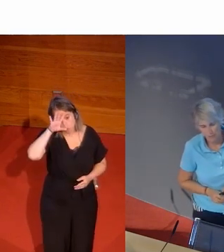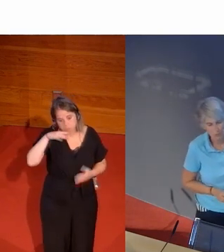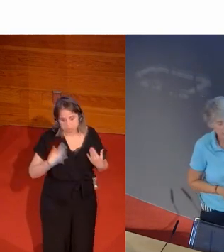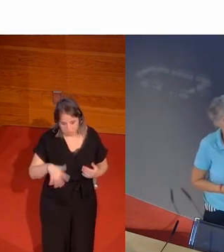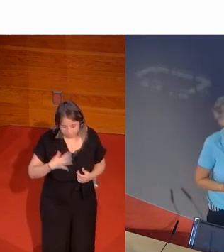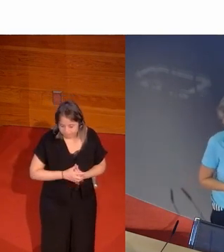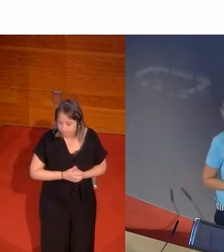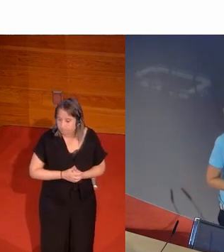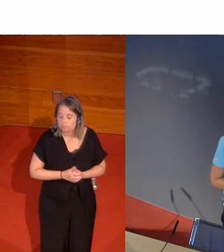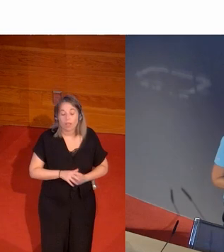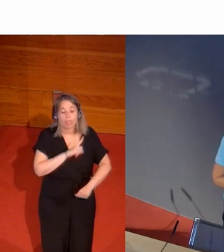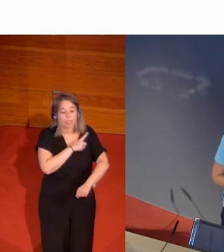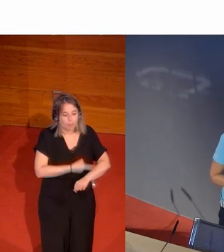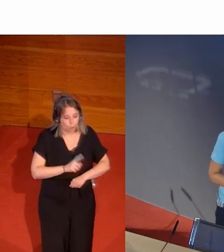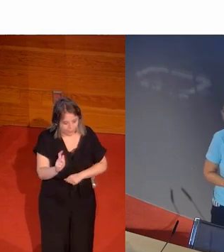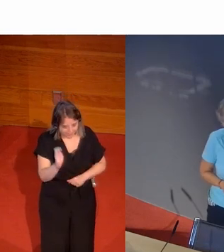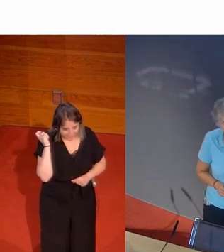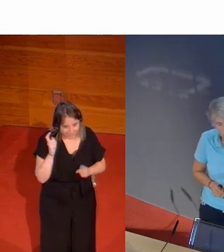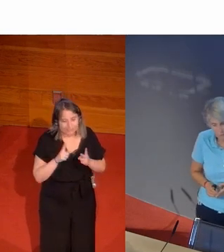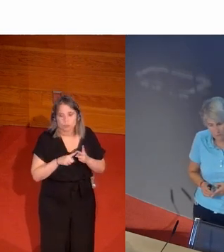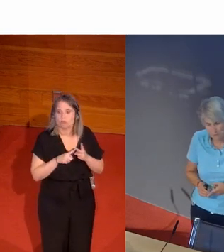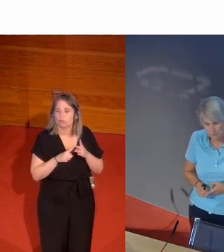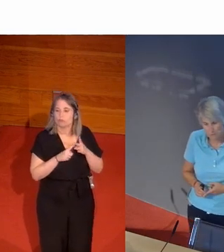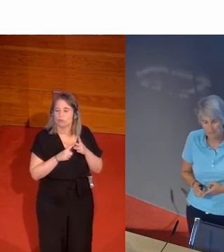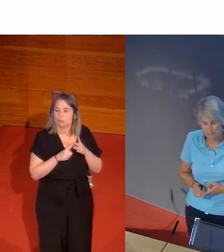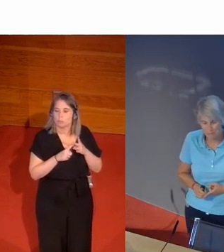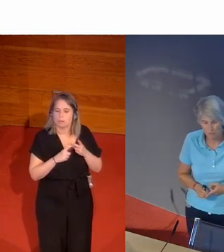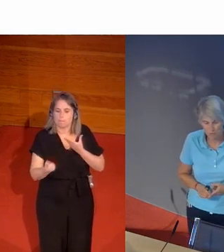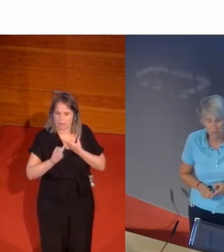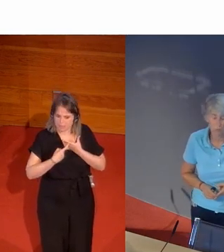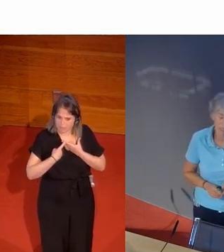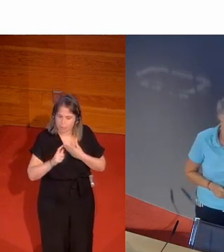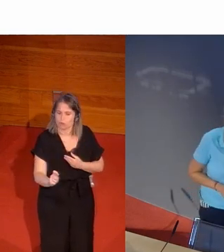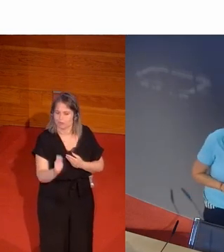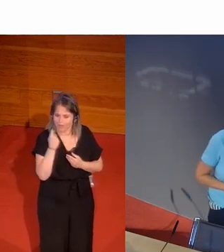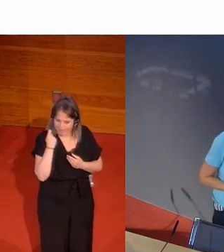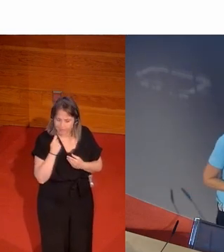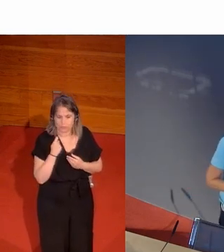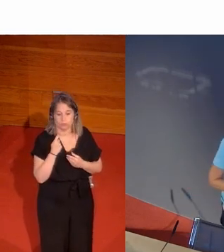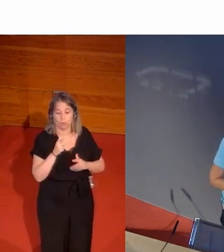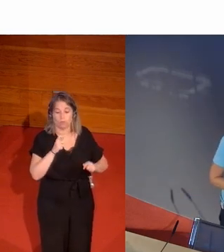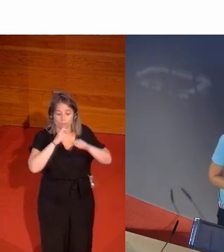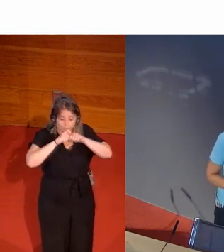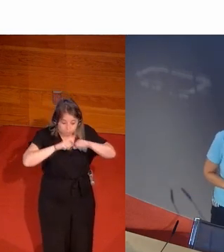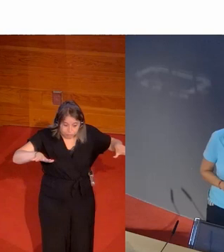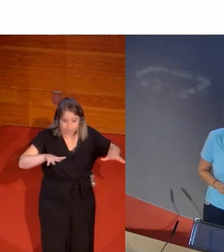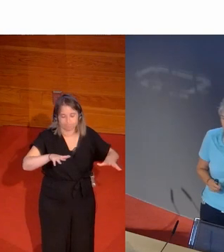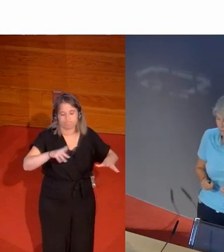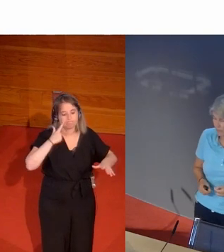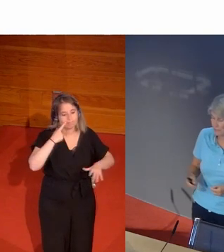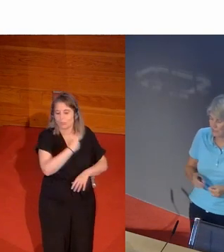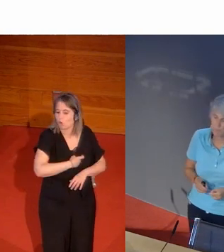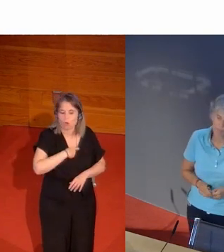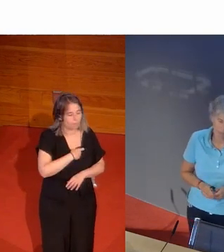Hay un éxito deportivo hay un éxito de participación un éxito mediático pero el Comité